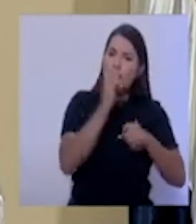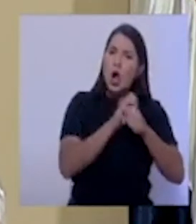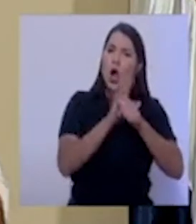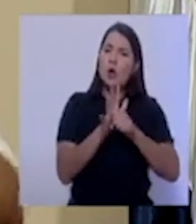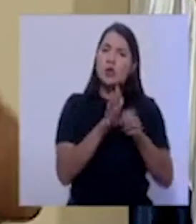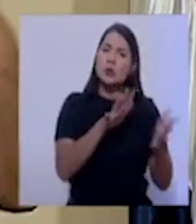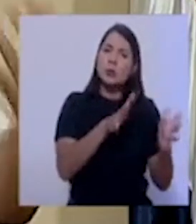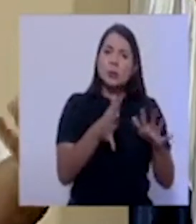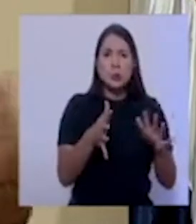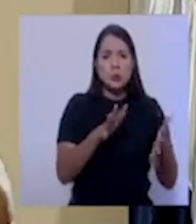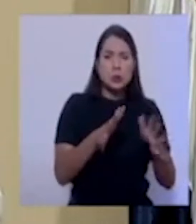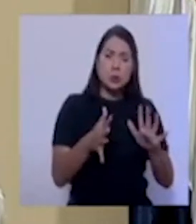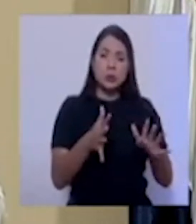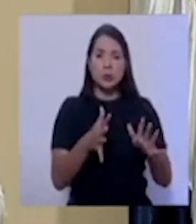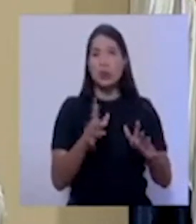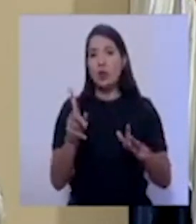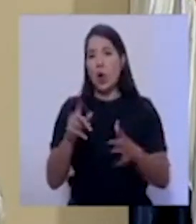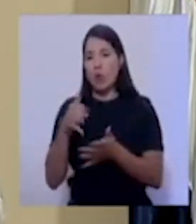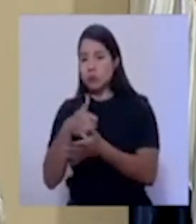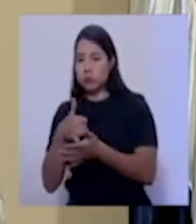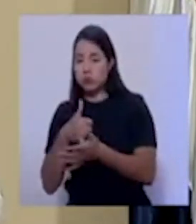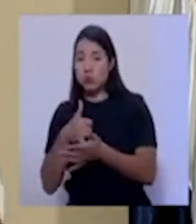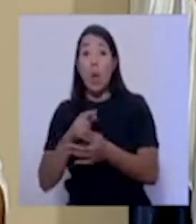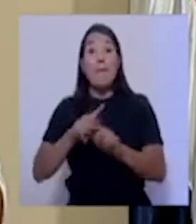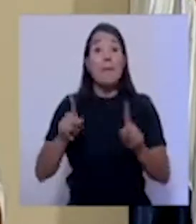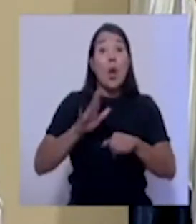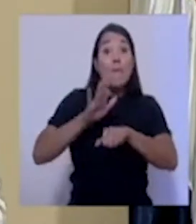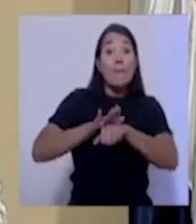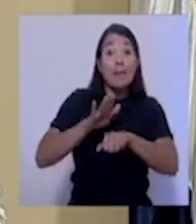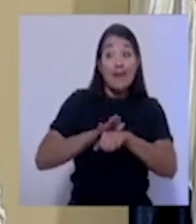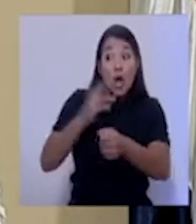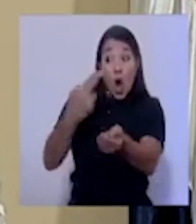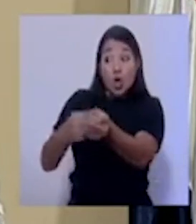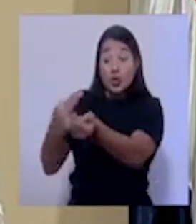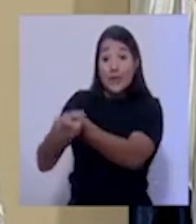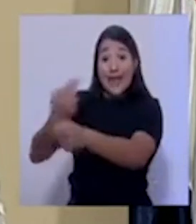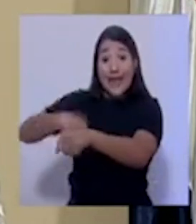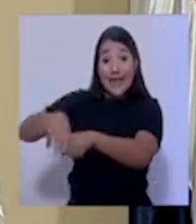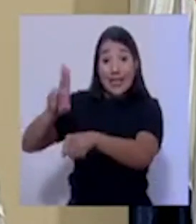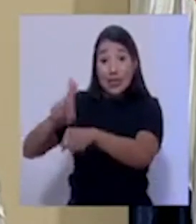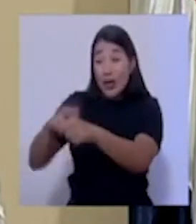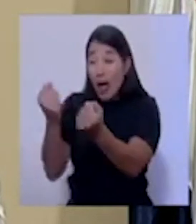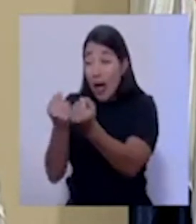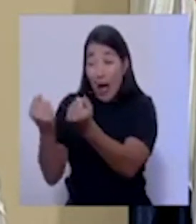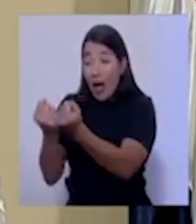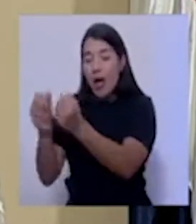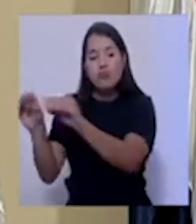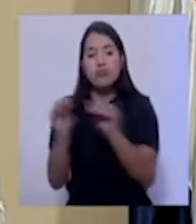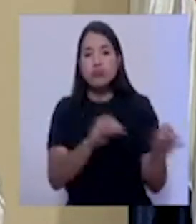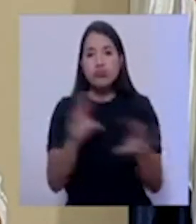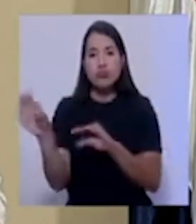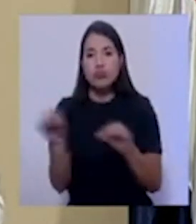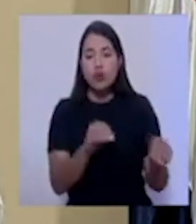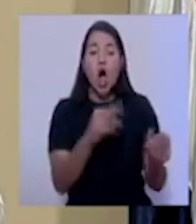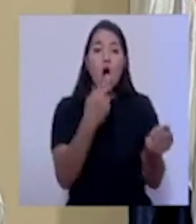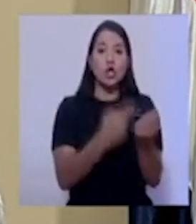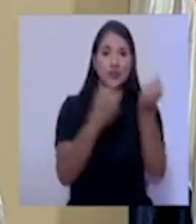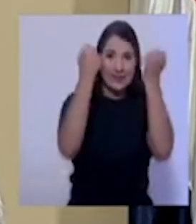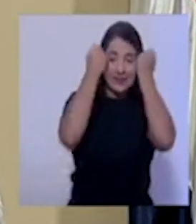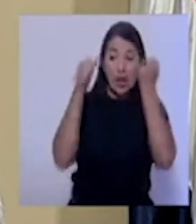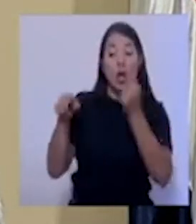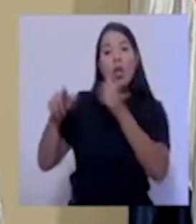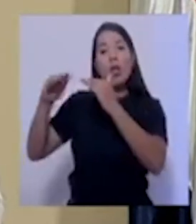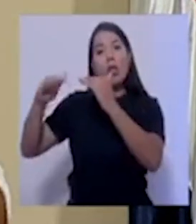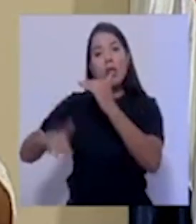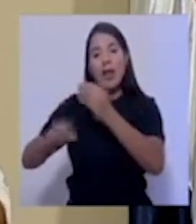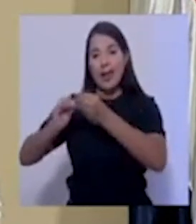va a permitir ir descongestionando los hospitales nacionales. Al día de ayer, por ejemplo, el Hospital San Juan de Dios presentaba una ocupación casi del